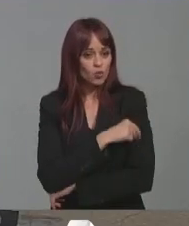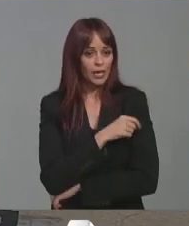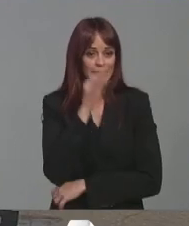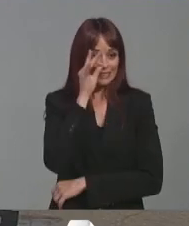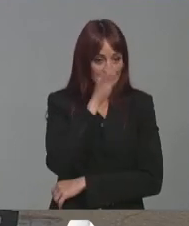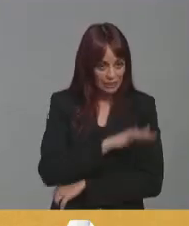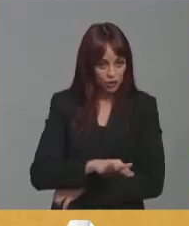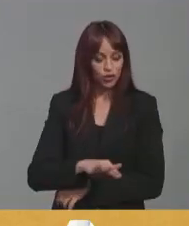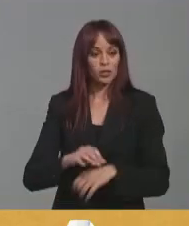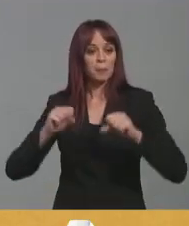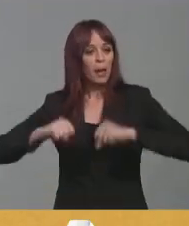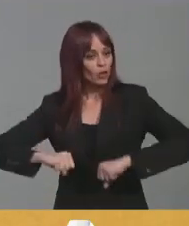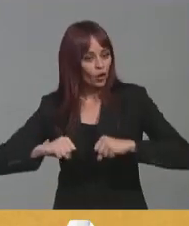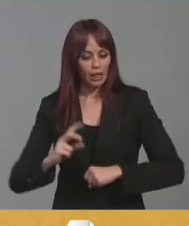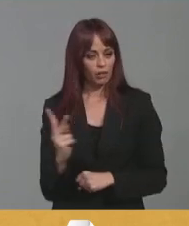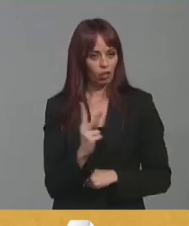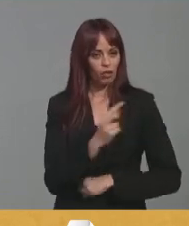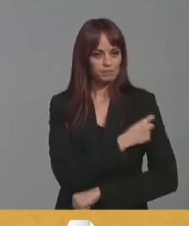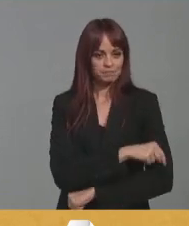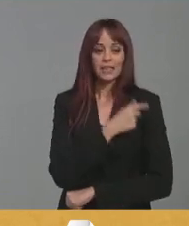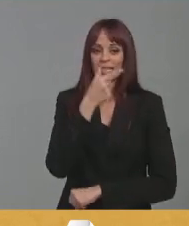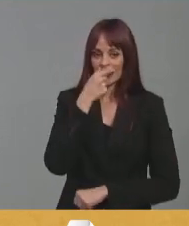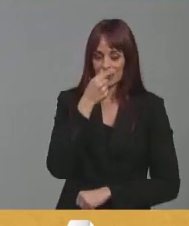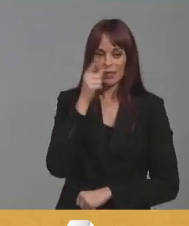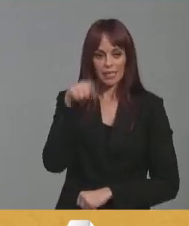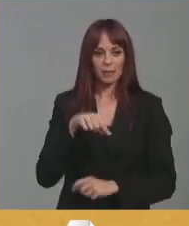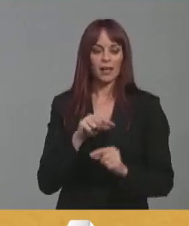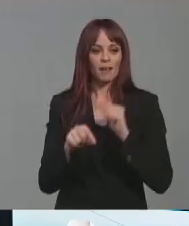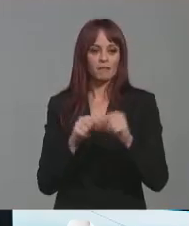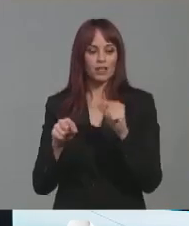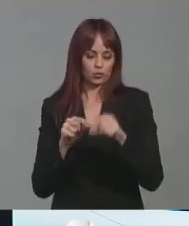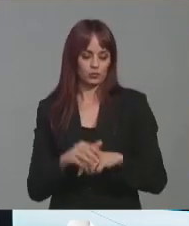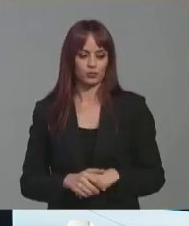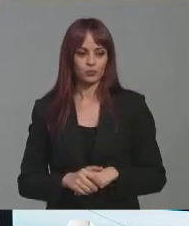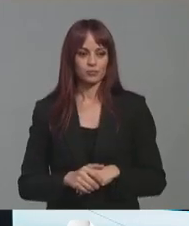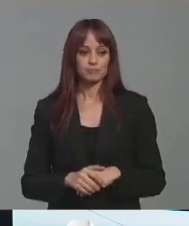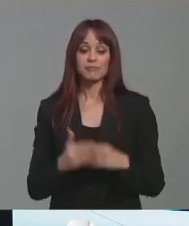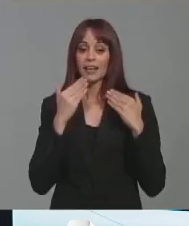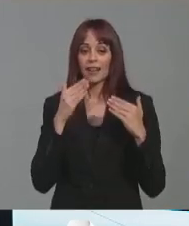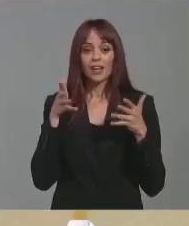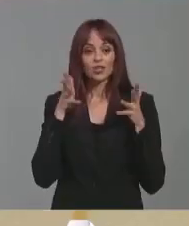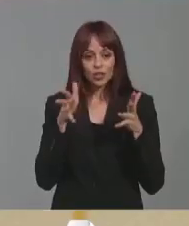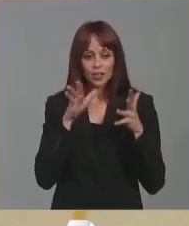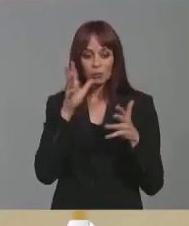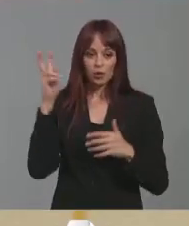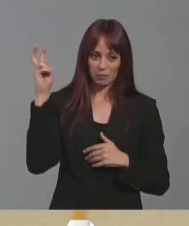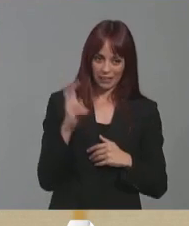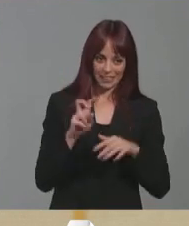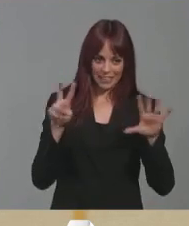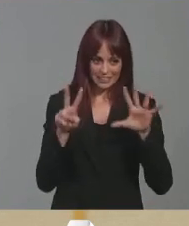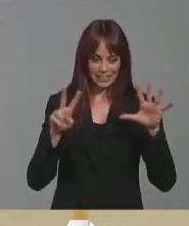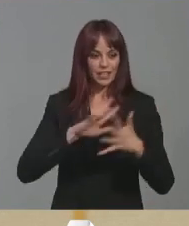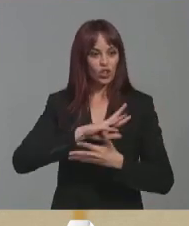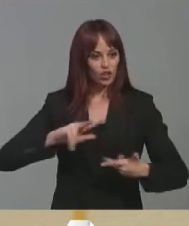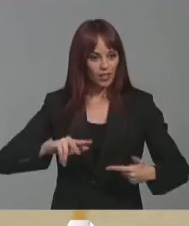niños como de los mayores, gripe y el virus sincitial. Muchísimas gracias, consejero, por haber acudido a la llamada de Siete Noticias